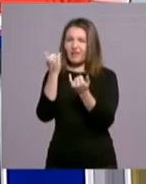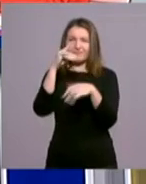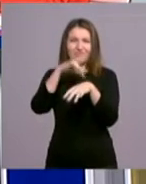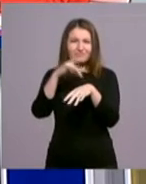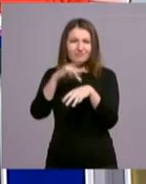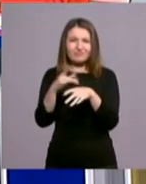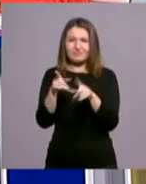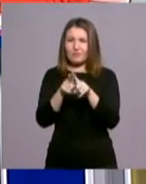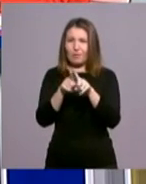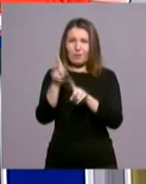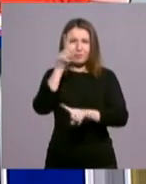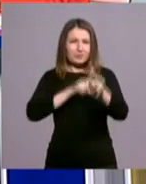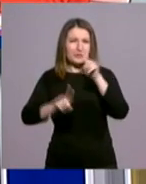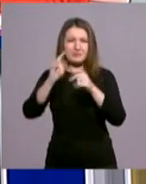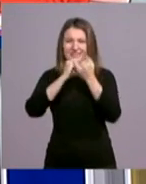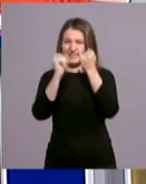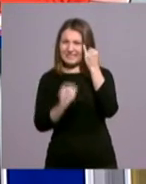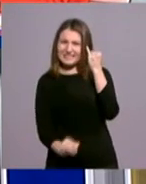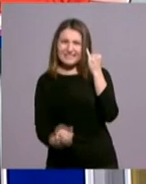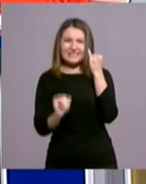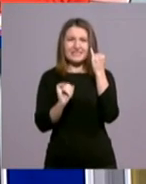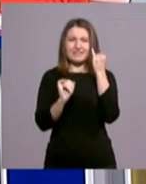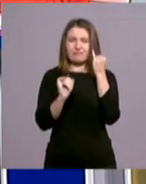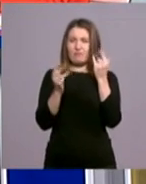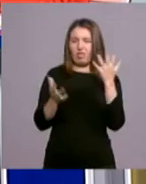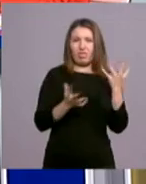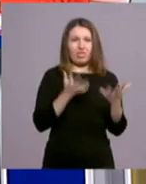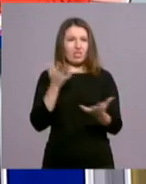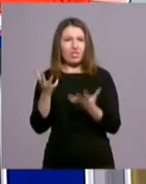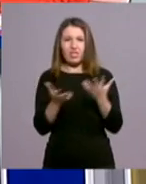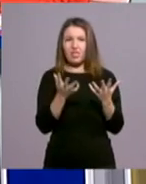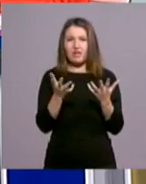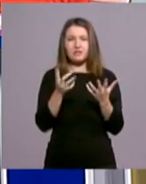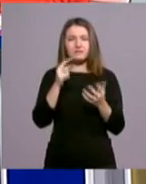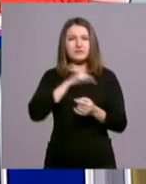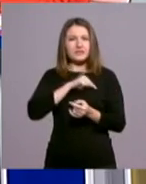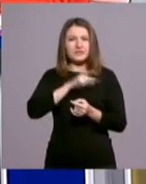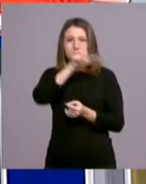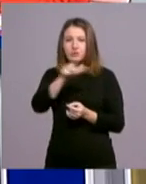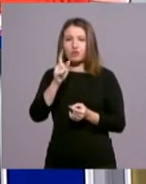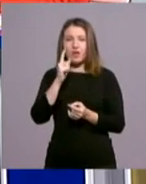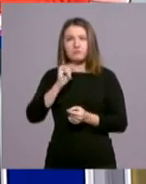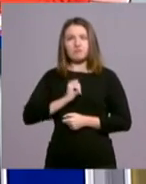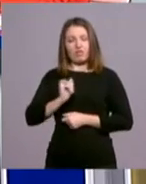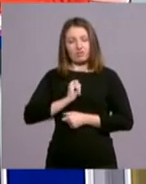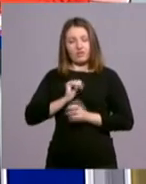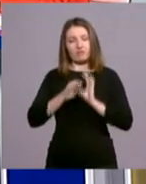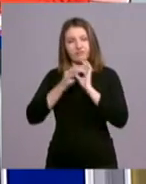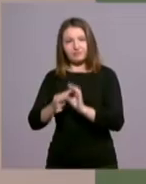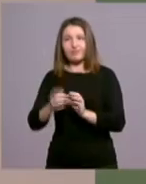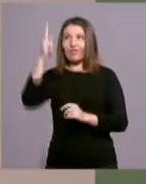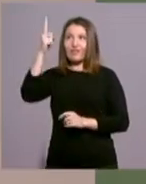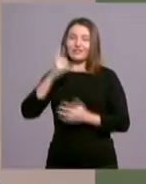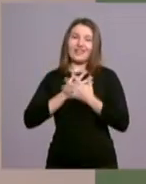en crisis, un mundo que está desubicado, ¿no? Que encuentre el ser humano su verdadera identidad en el amor de Dios. Somos los amados de Dios.